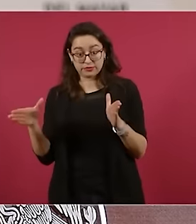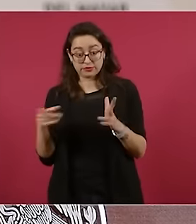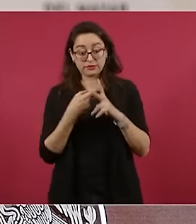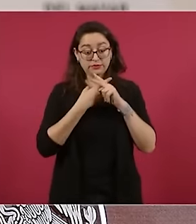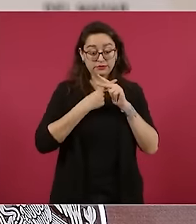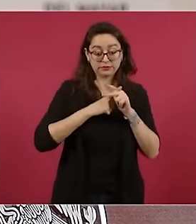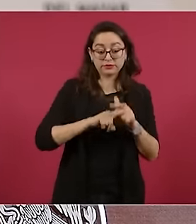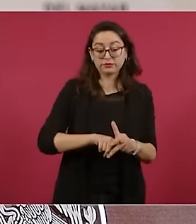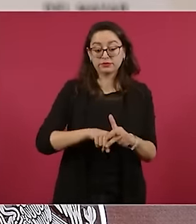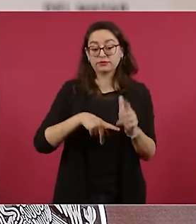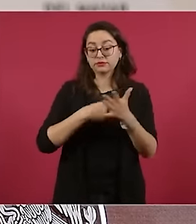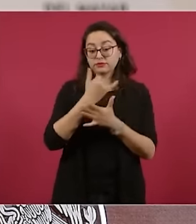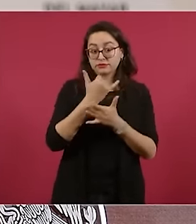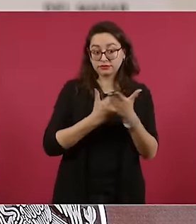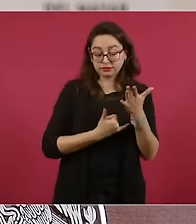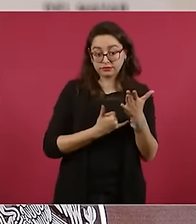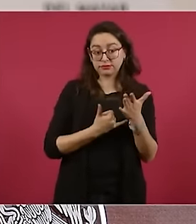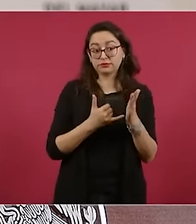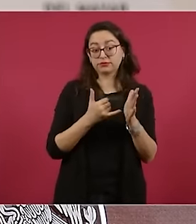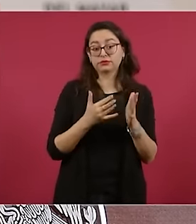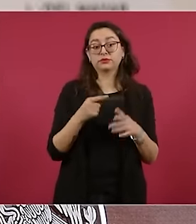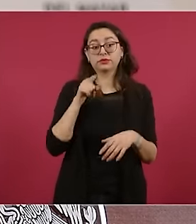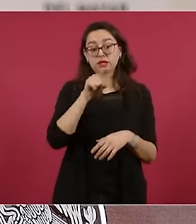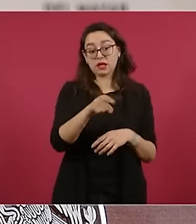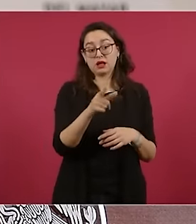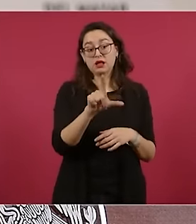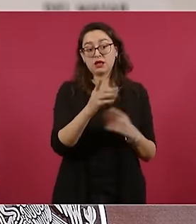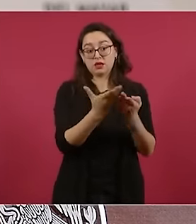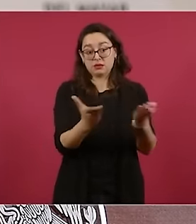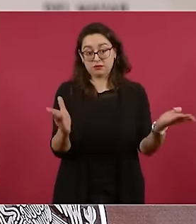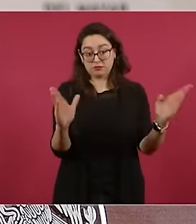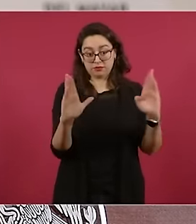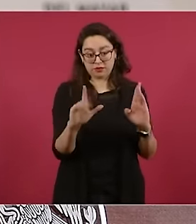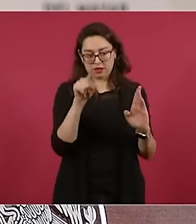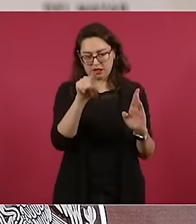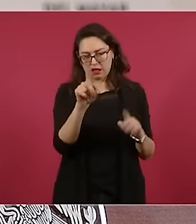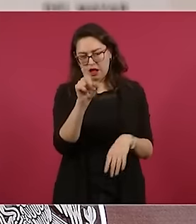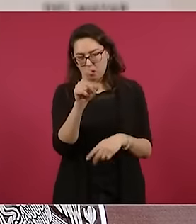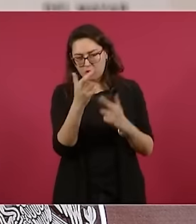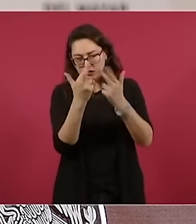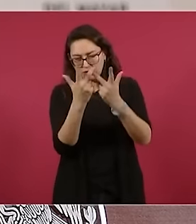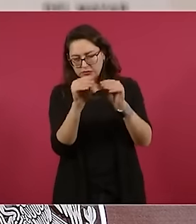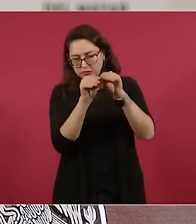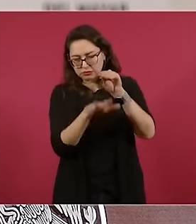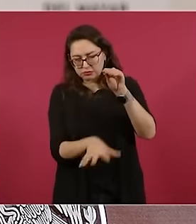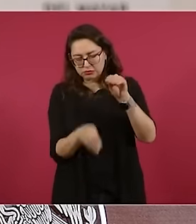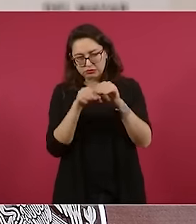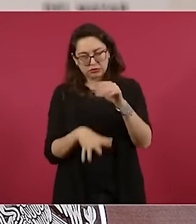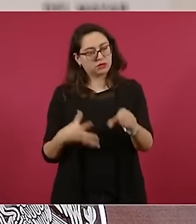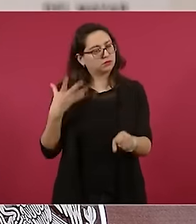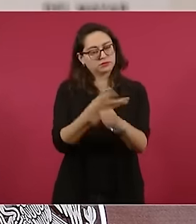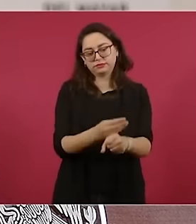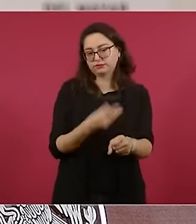inyección de concreto a la presa en las zonas donde se estaba filtrando el agua. Ya tenemos